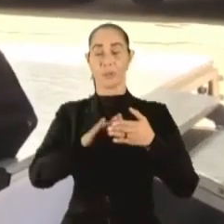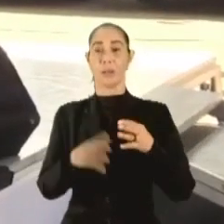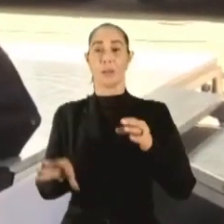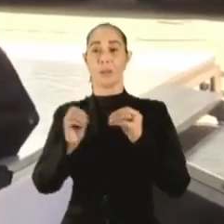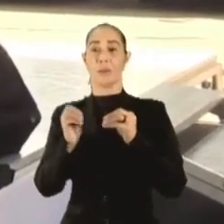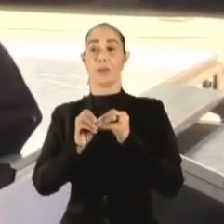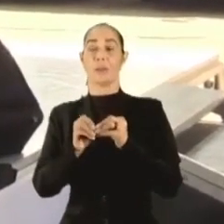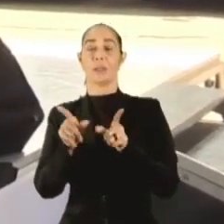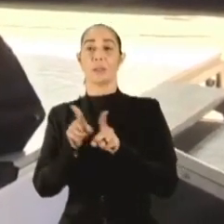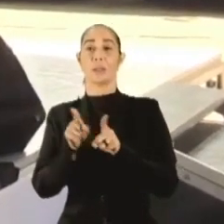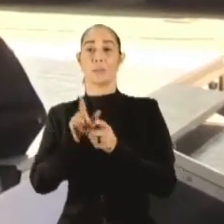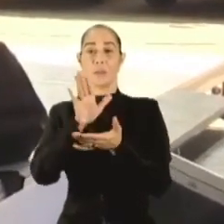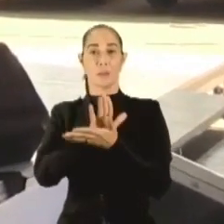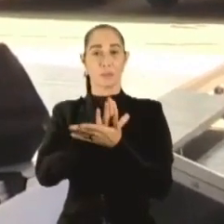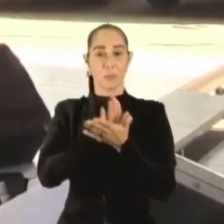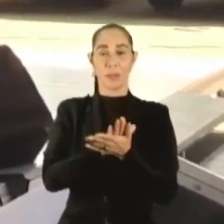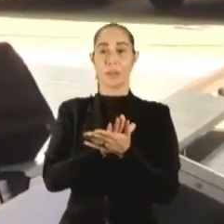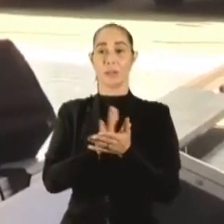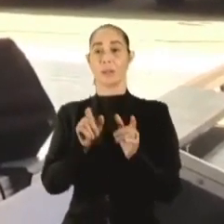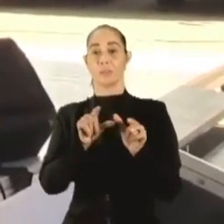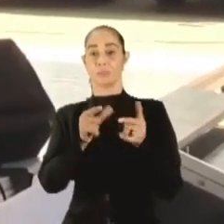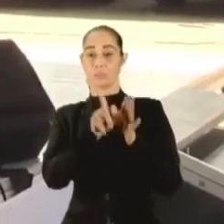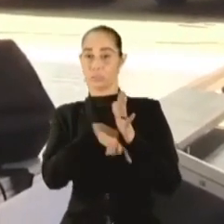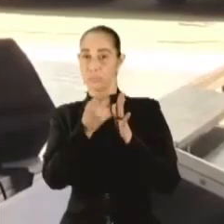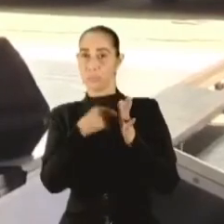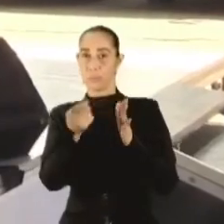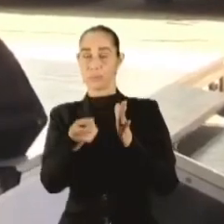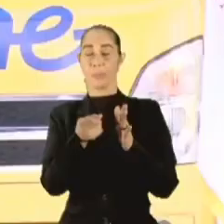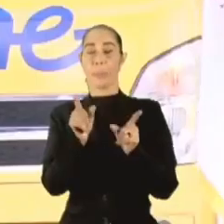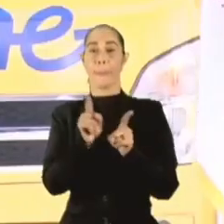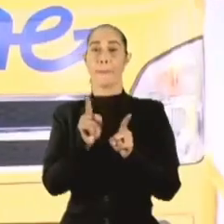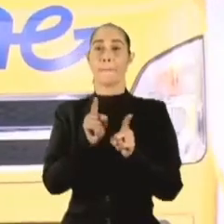mayor cantidad también de escuelas y liceos. El nivel